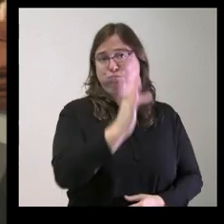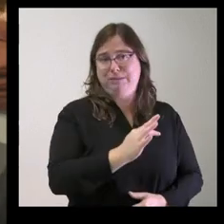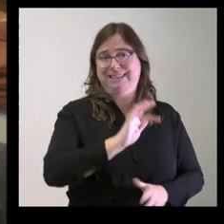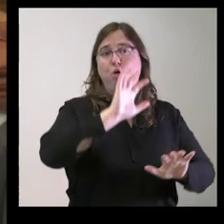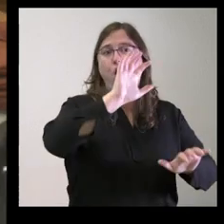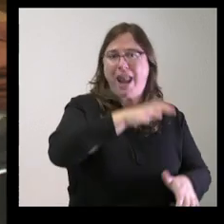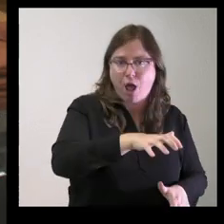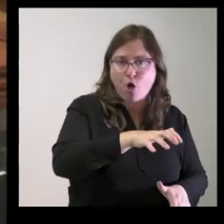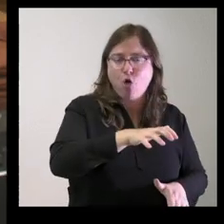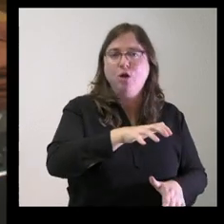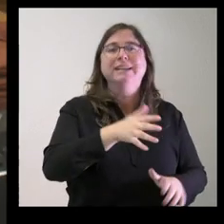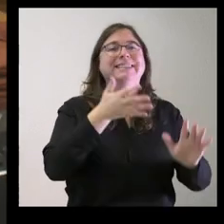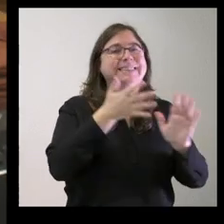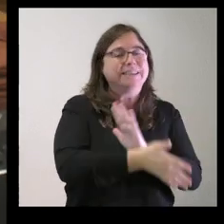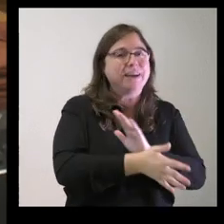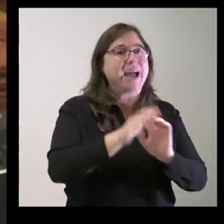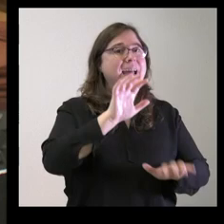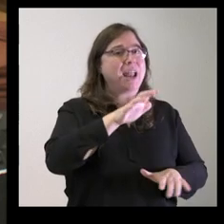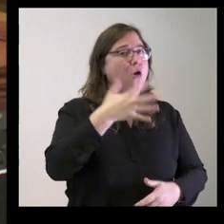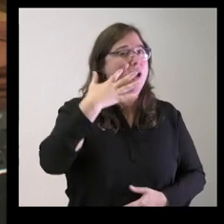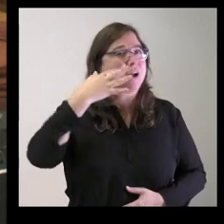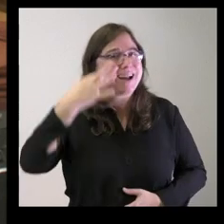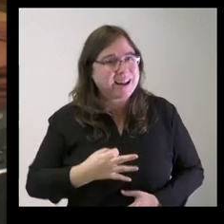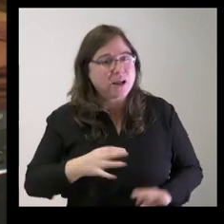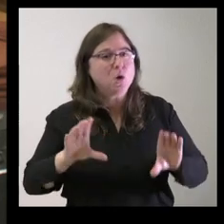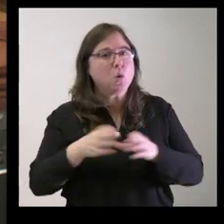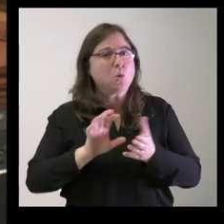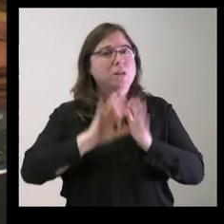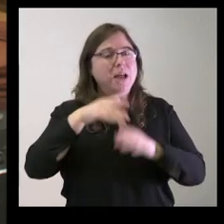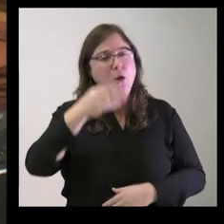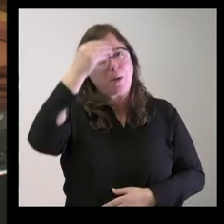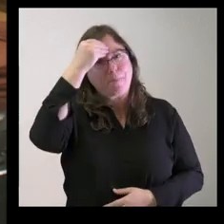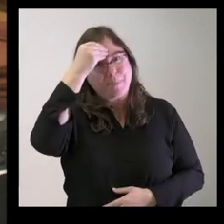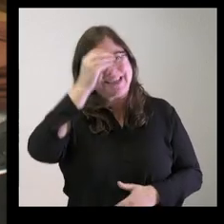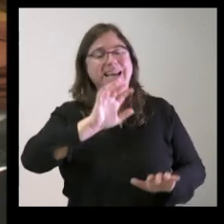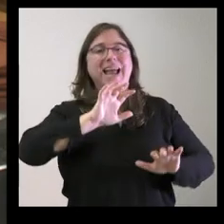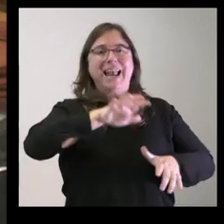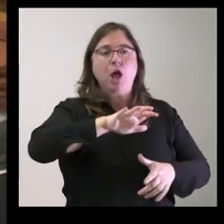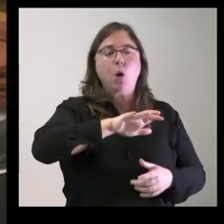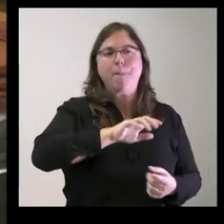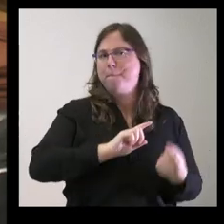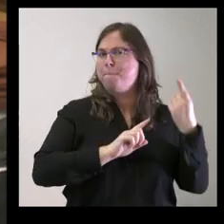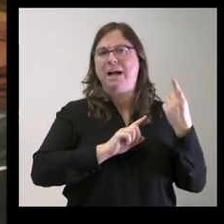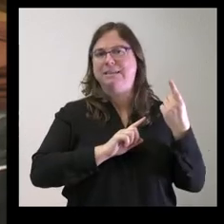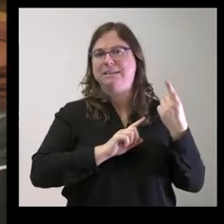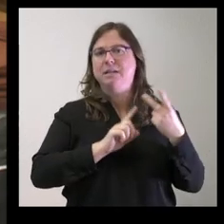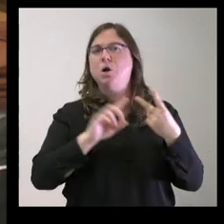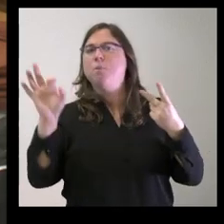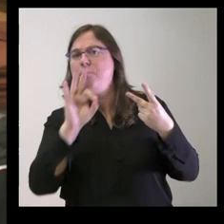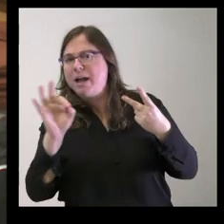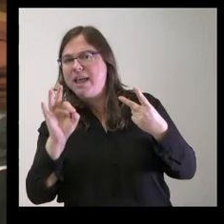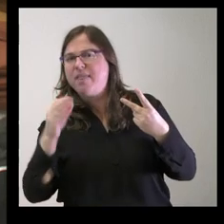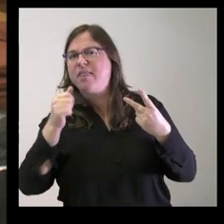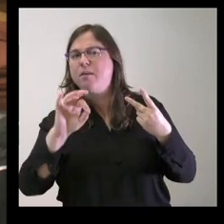española ¿significa esto que cree la Junta que León la candidatura de León es más favorable que la de Palencia o